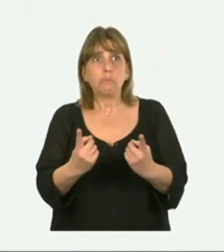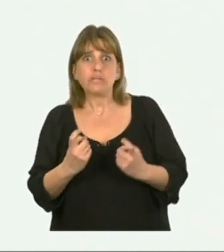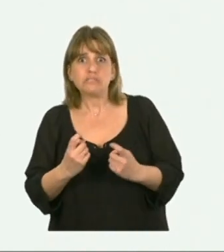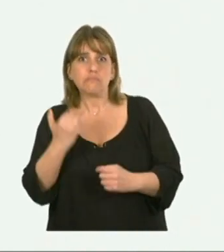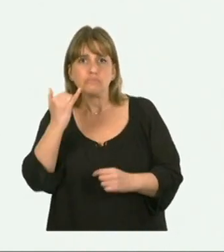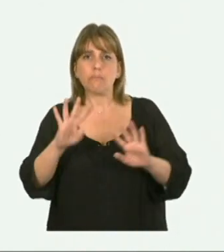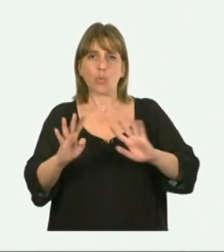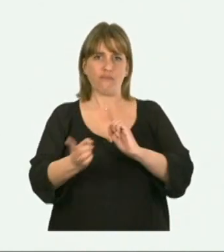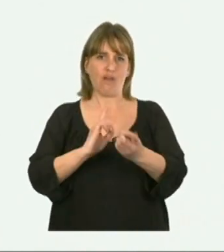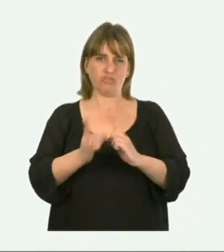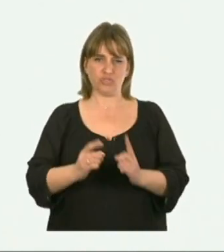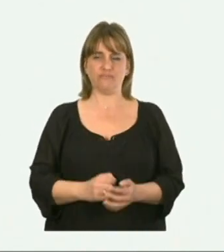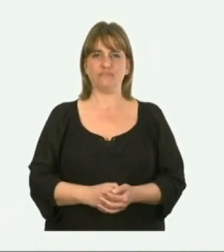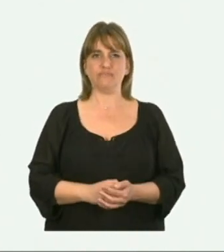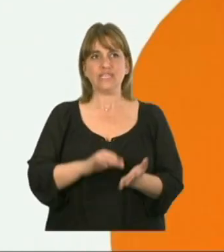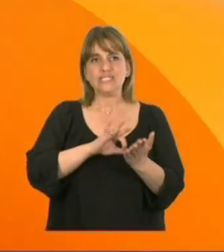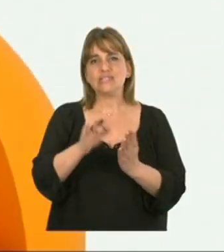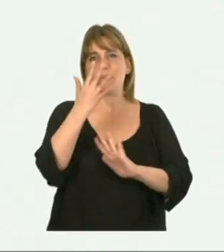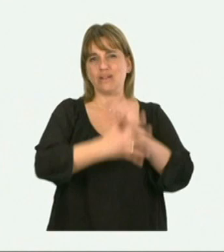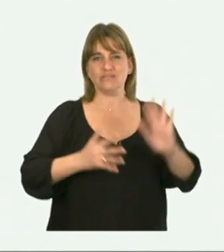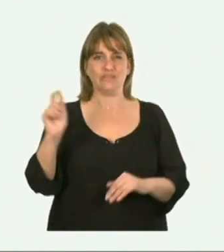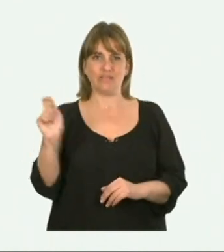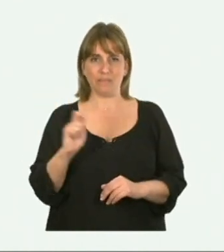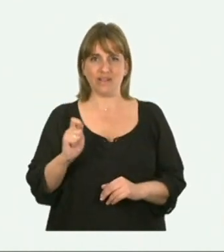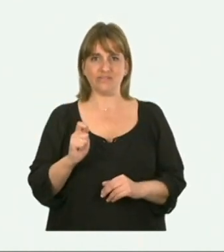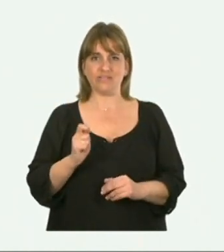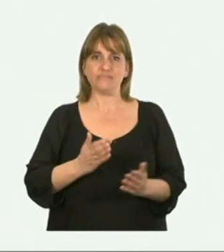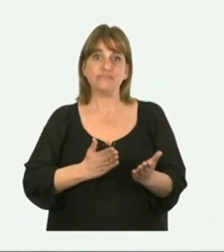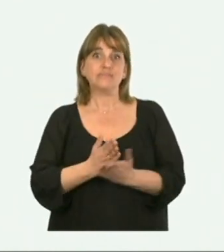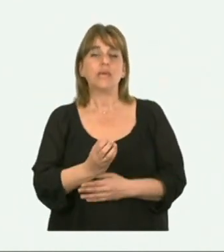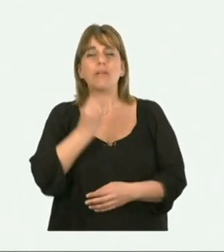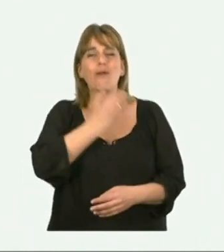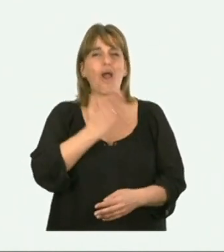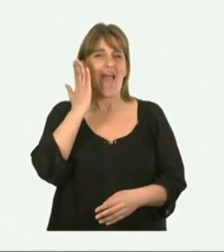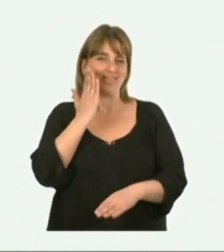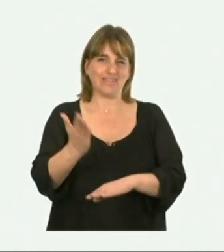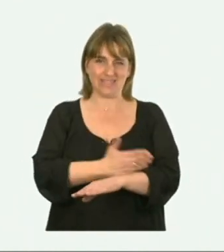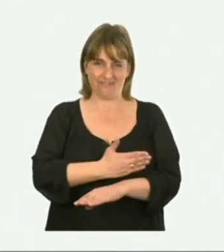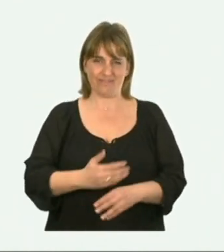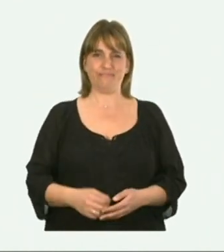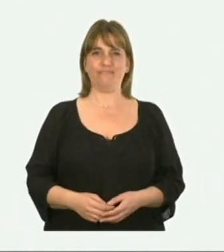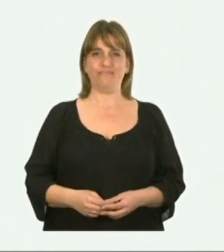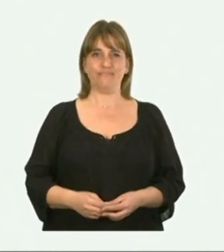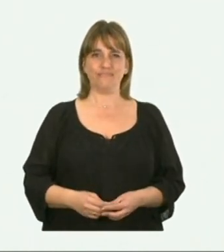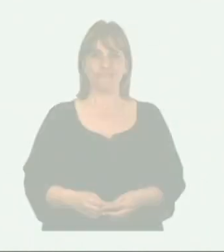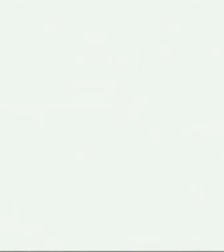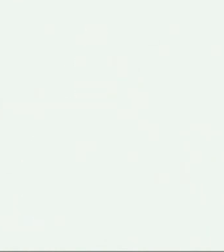necesario, llama al 911. SINAE, Sistema Nacional de Emergencias. Prepararse hace la diferencia.